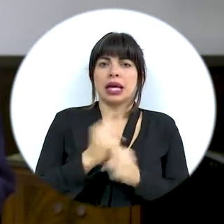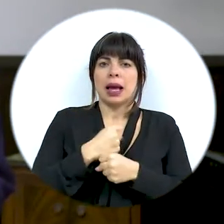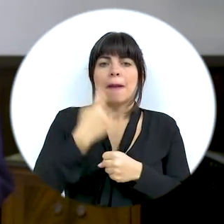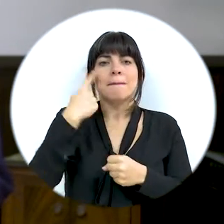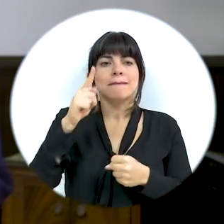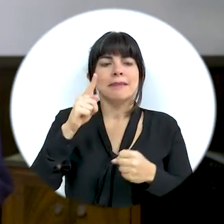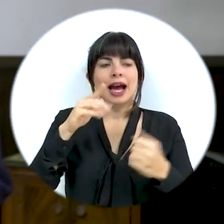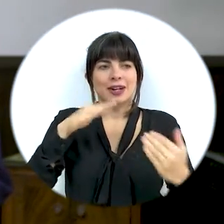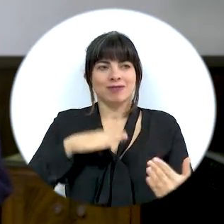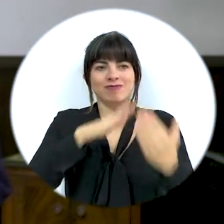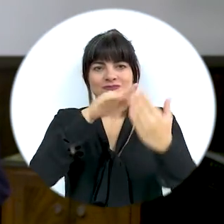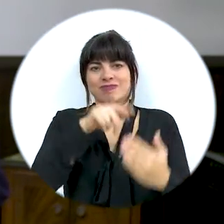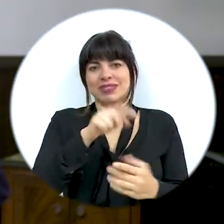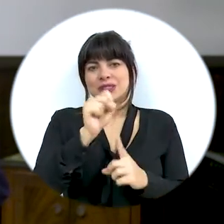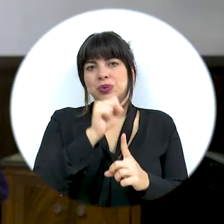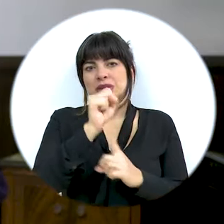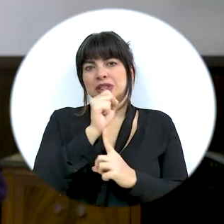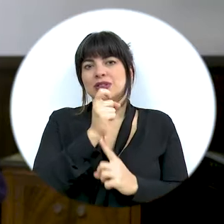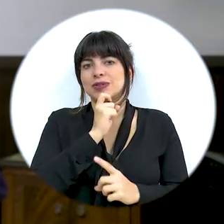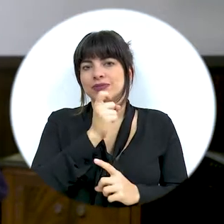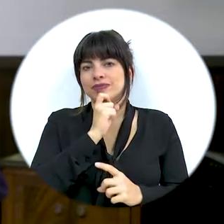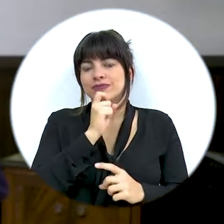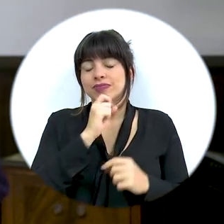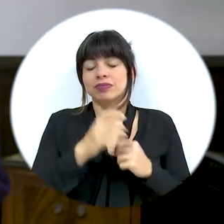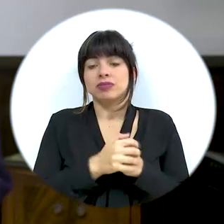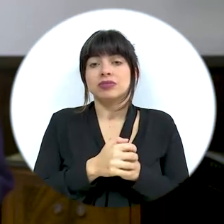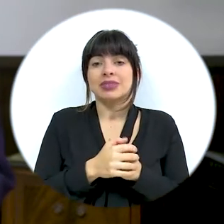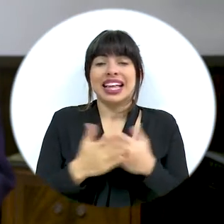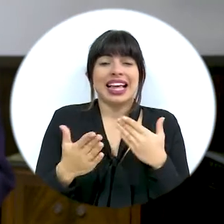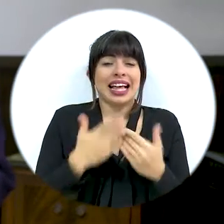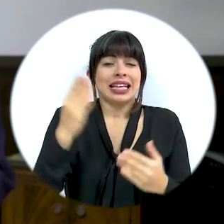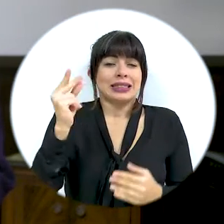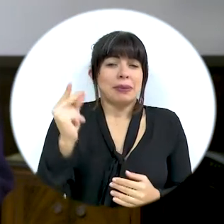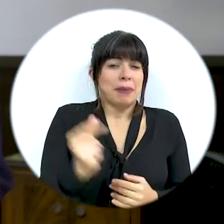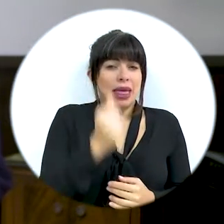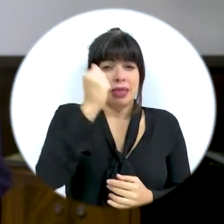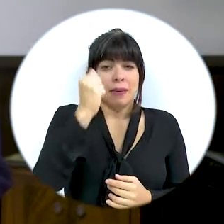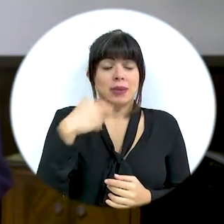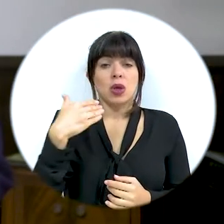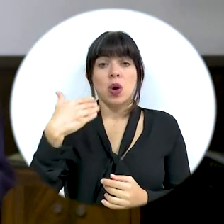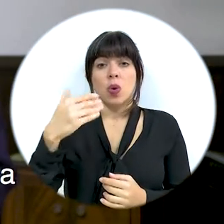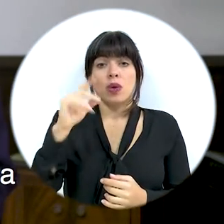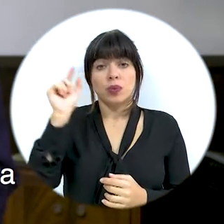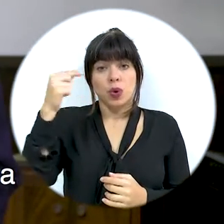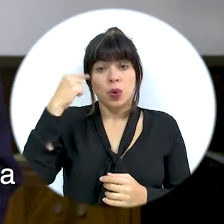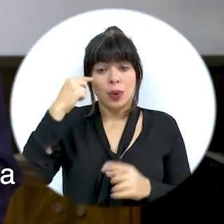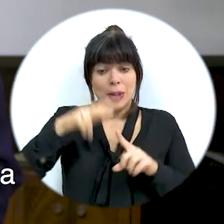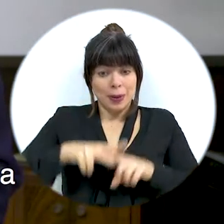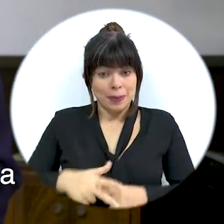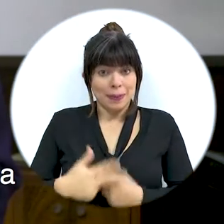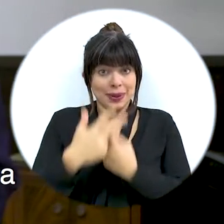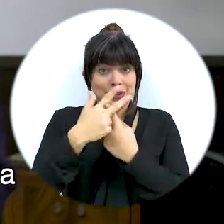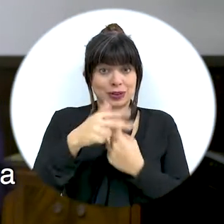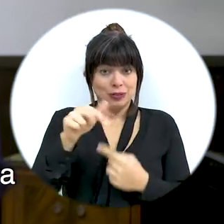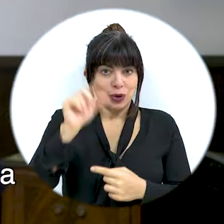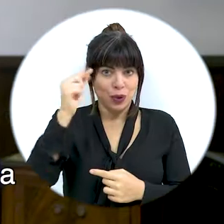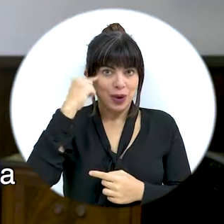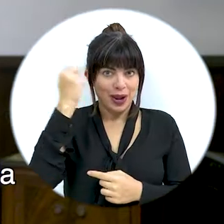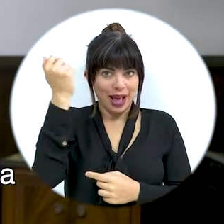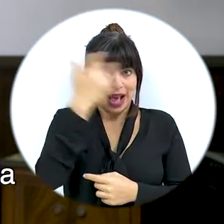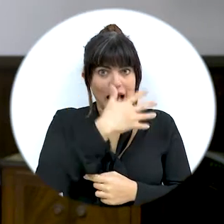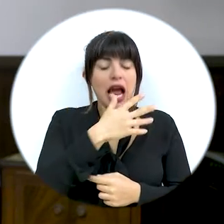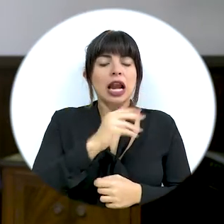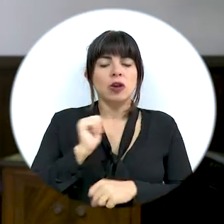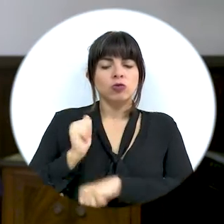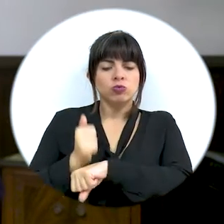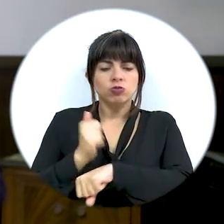hemos tomado ante esta difícil situación. De manera casi inmediata, con el inicio de la Administración Alvarado